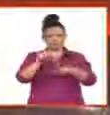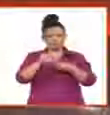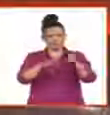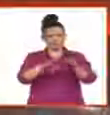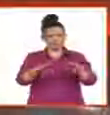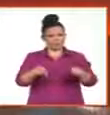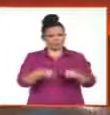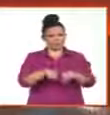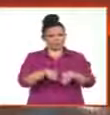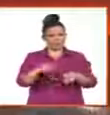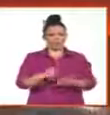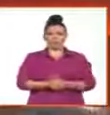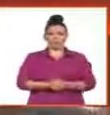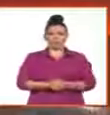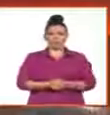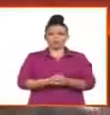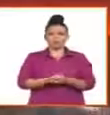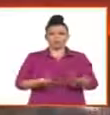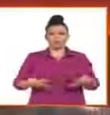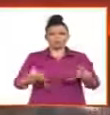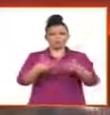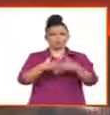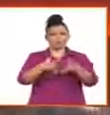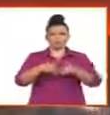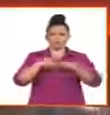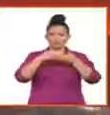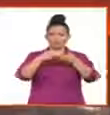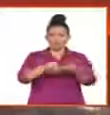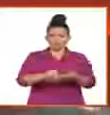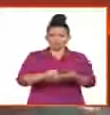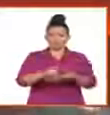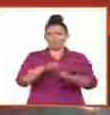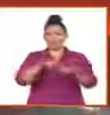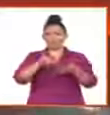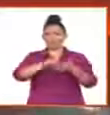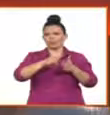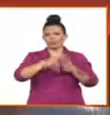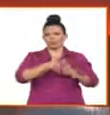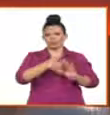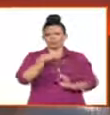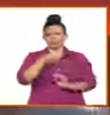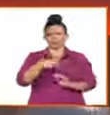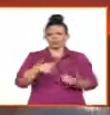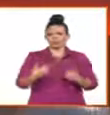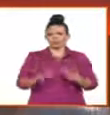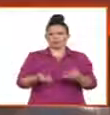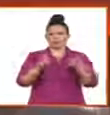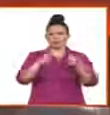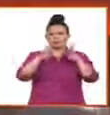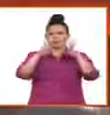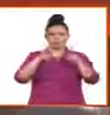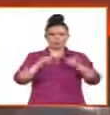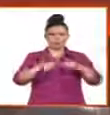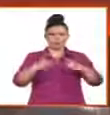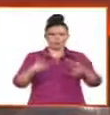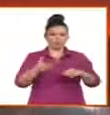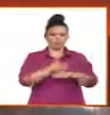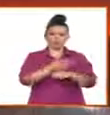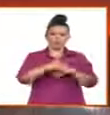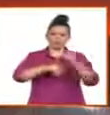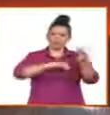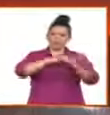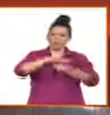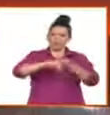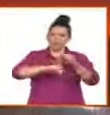La filiación asistida que se incluye en el proyecto no es más que el resultado de las continuas transformaciones que han